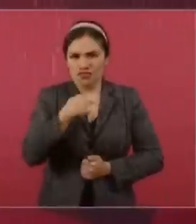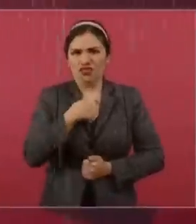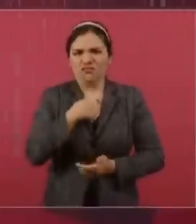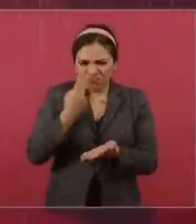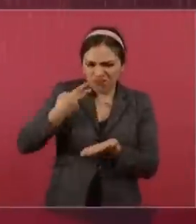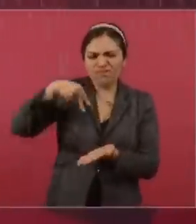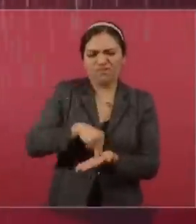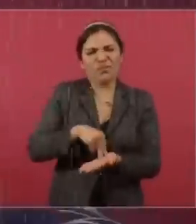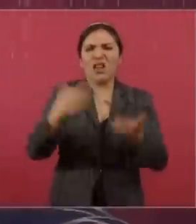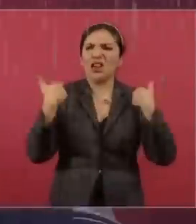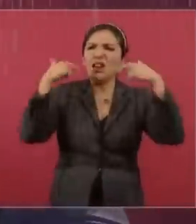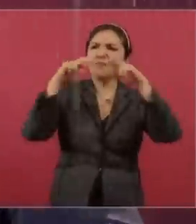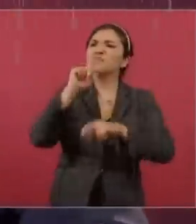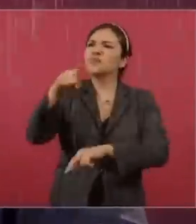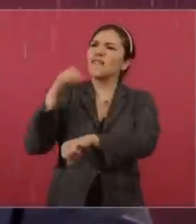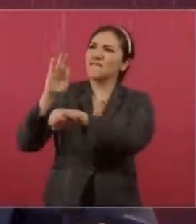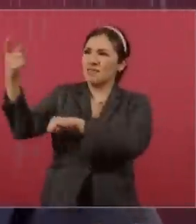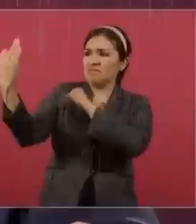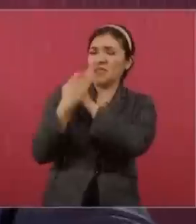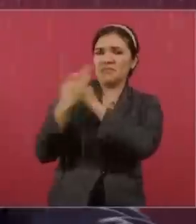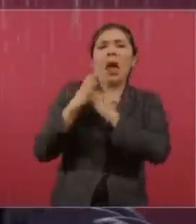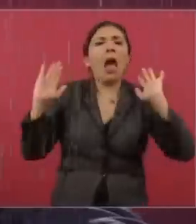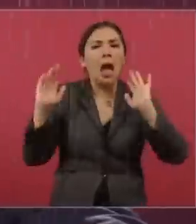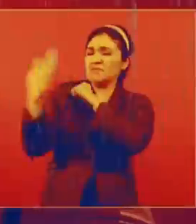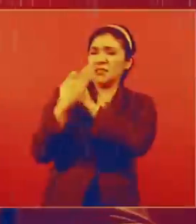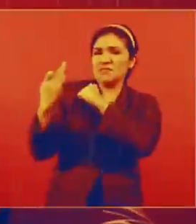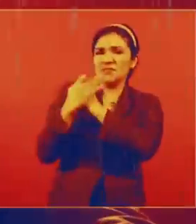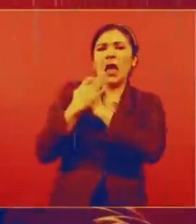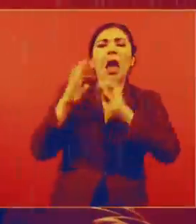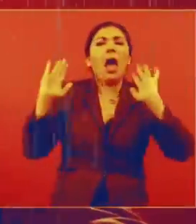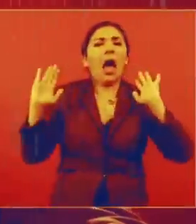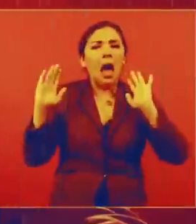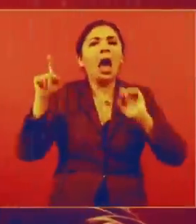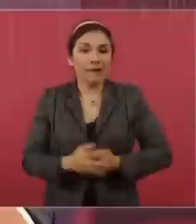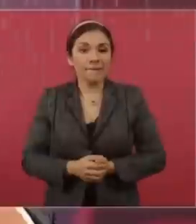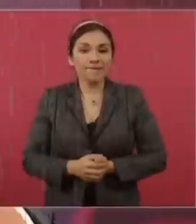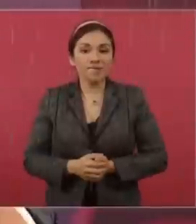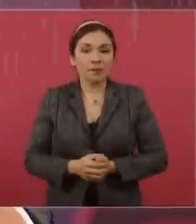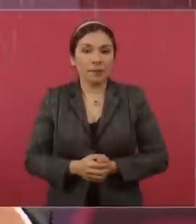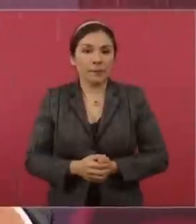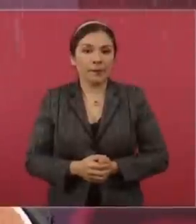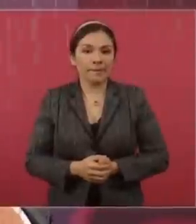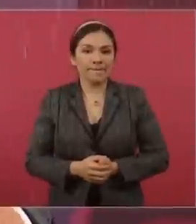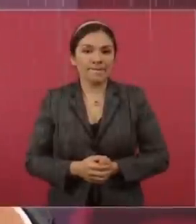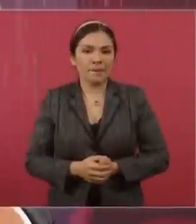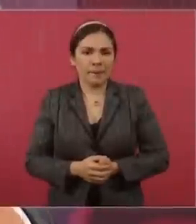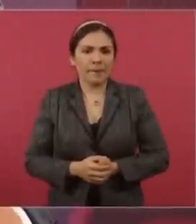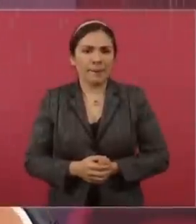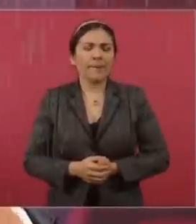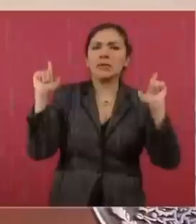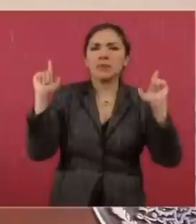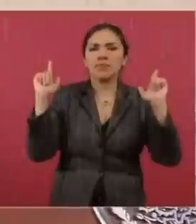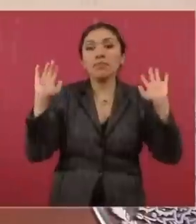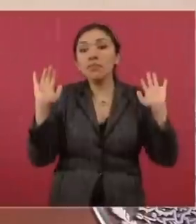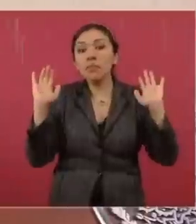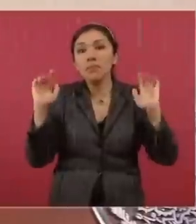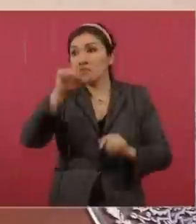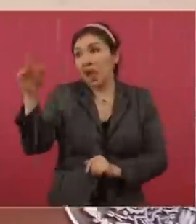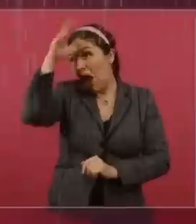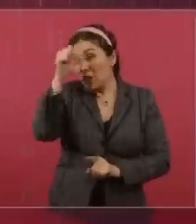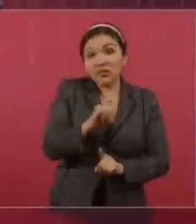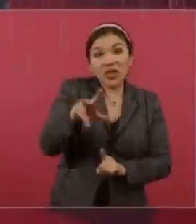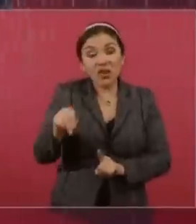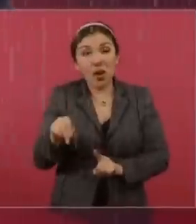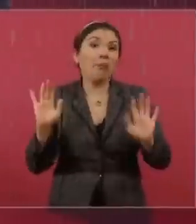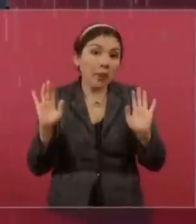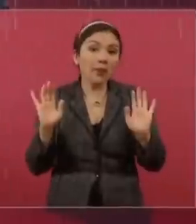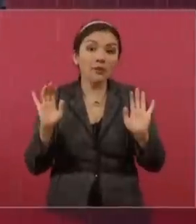una minoría rapaz, tendrían todo el derecho a decir, cállese, cállese. Aún cuando podría yo esgrimir, soy libre y aunque no estén de acuerdo conmigo,